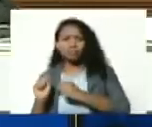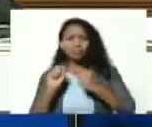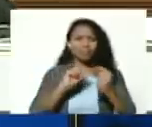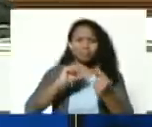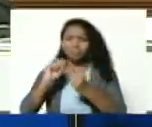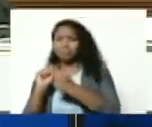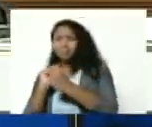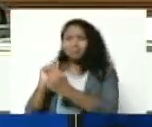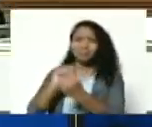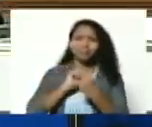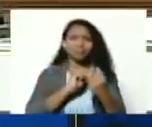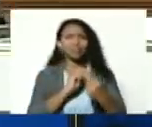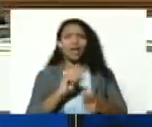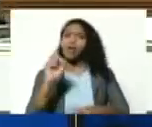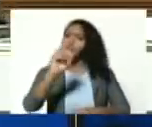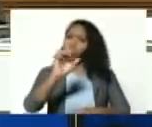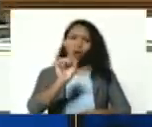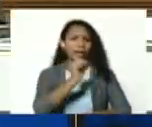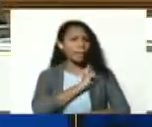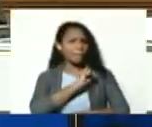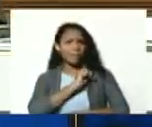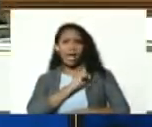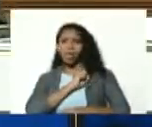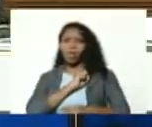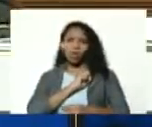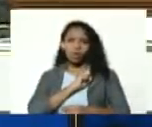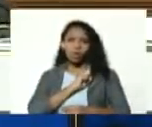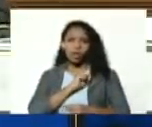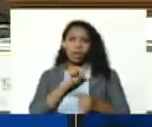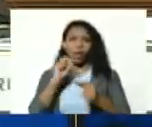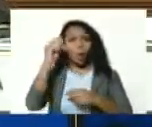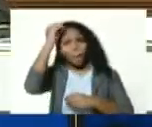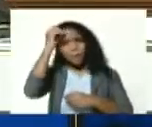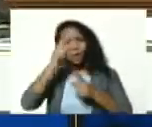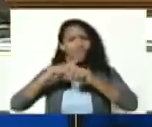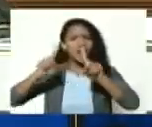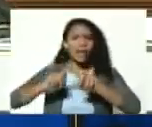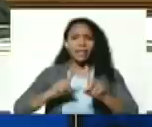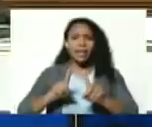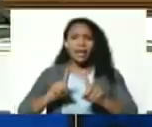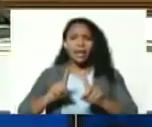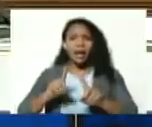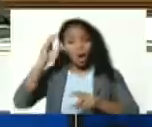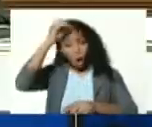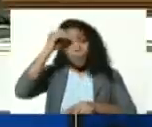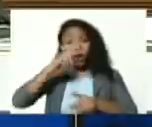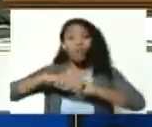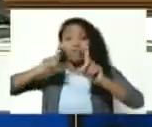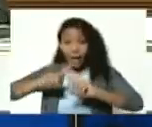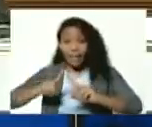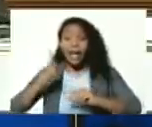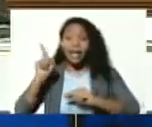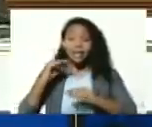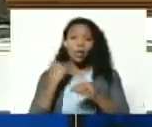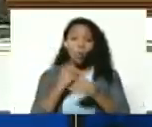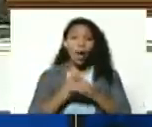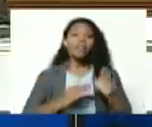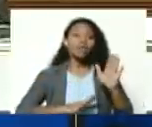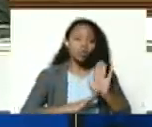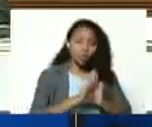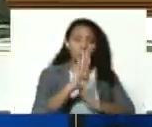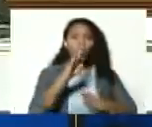no le tengan miedo a las contradicciones la contradicción es la fuente del desarrollo humano